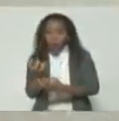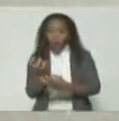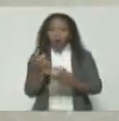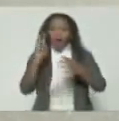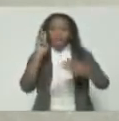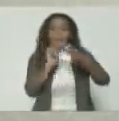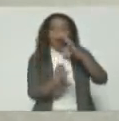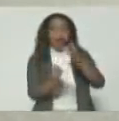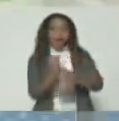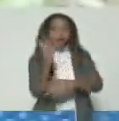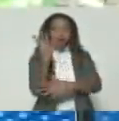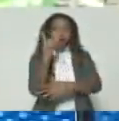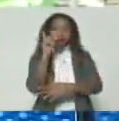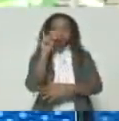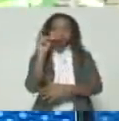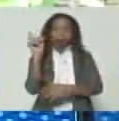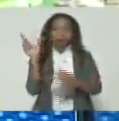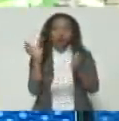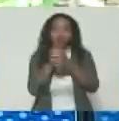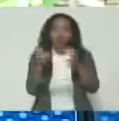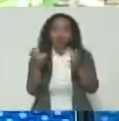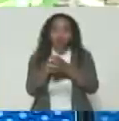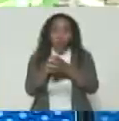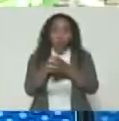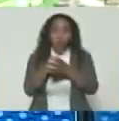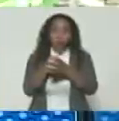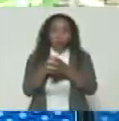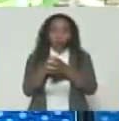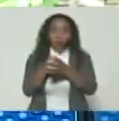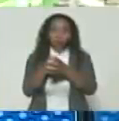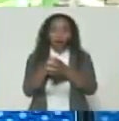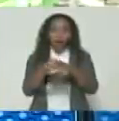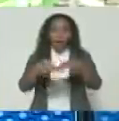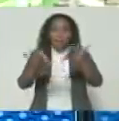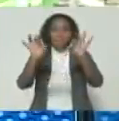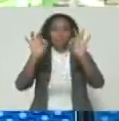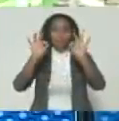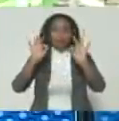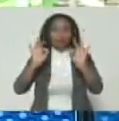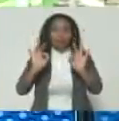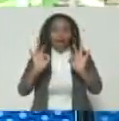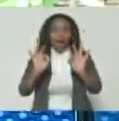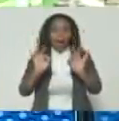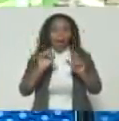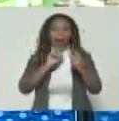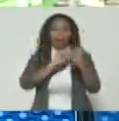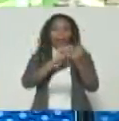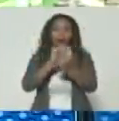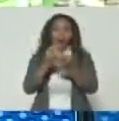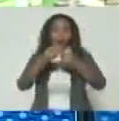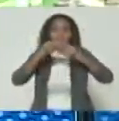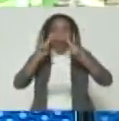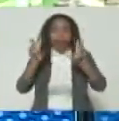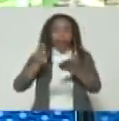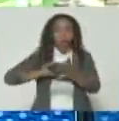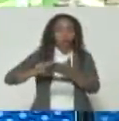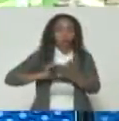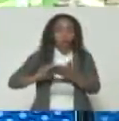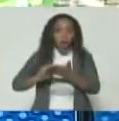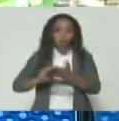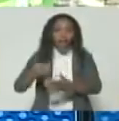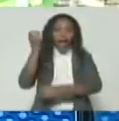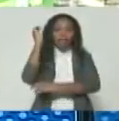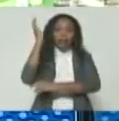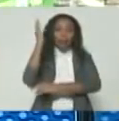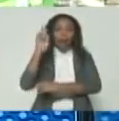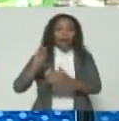Miraflores la Comisión Especial para el Diálogo, la Paz y la Reconciliación de la Asamblea